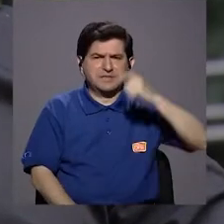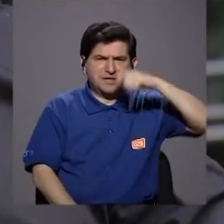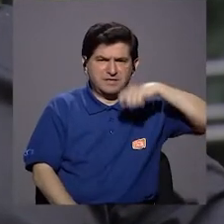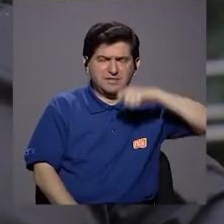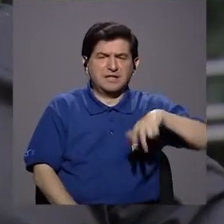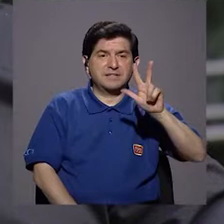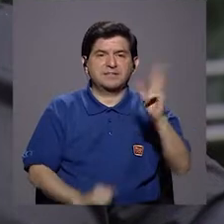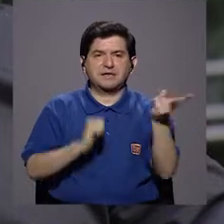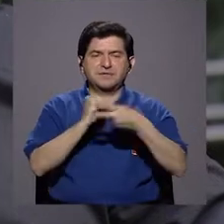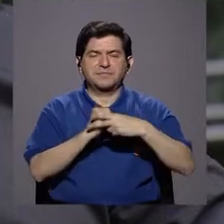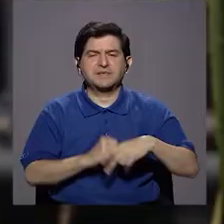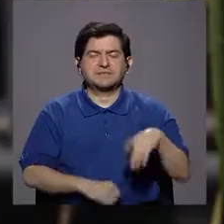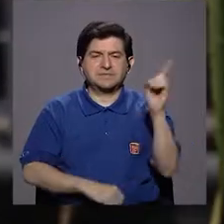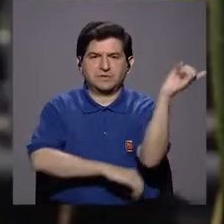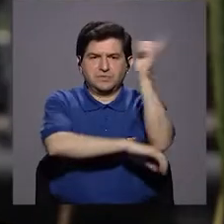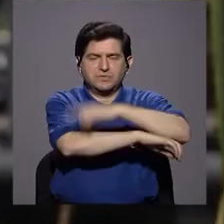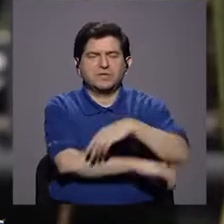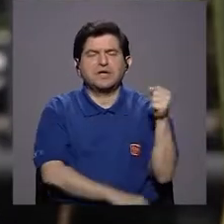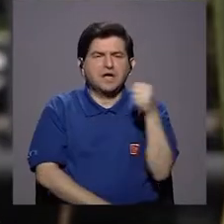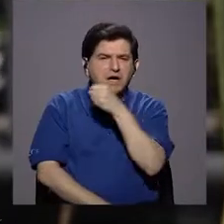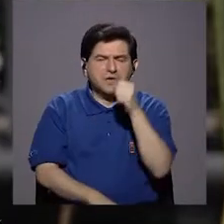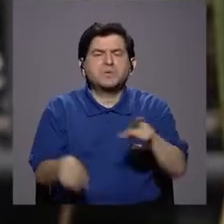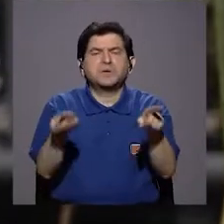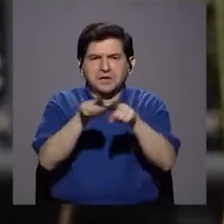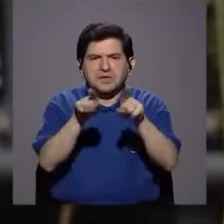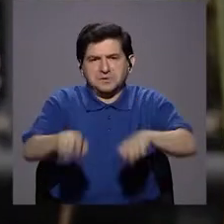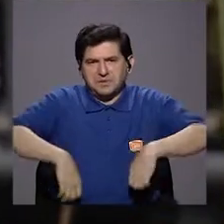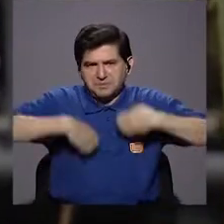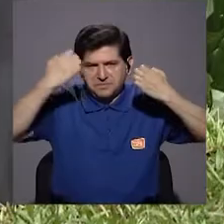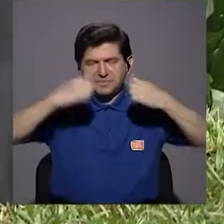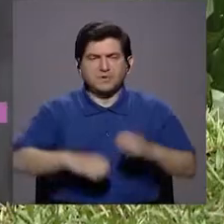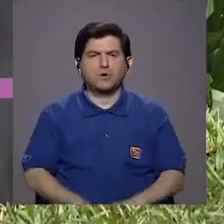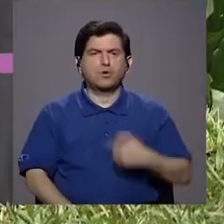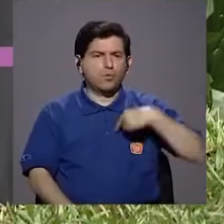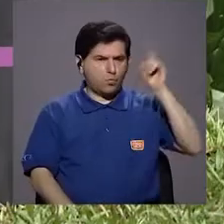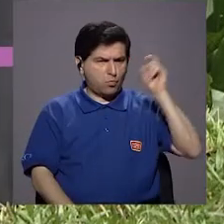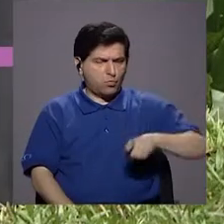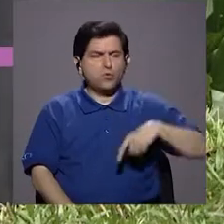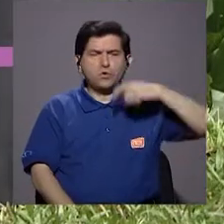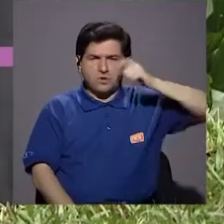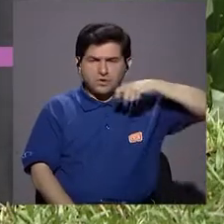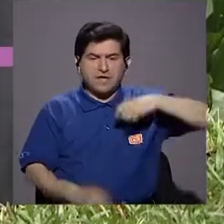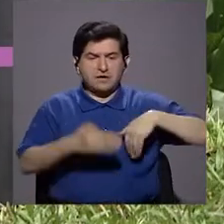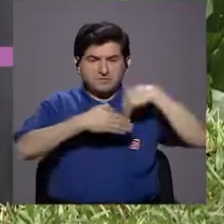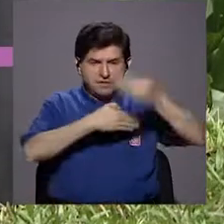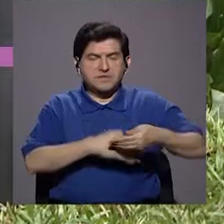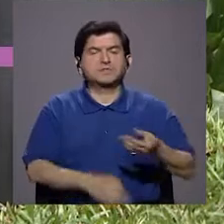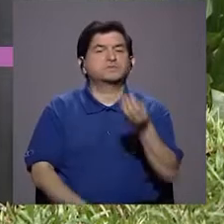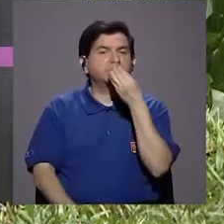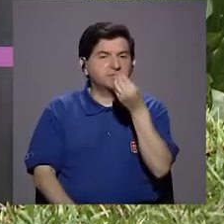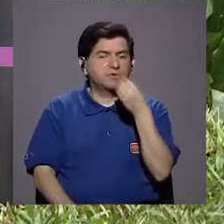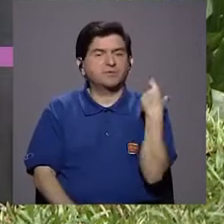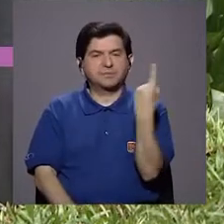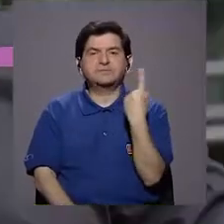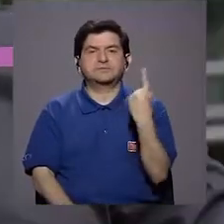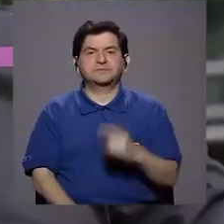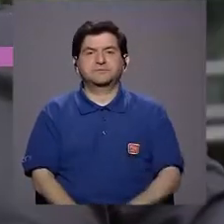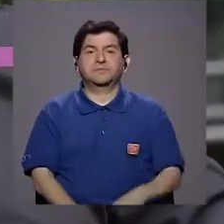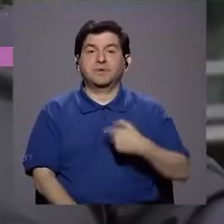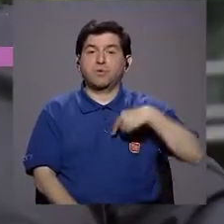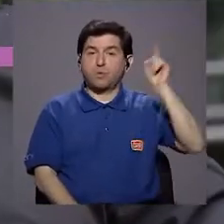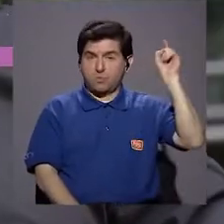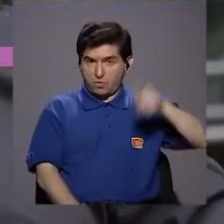cepillarse los tres veces al día y una canción y todo. Realmente uno debiera de cepillarse los dientes después de cada vez de que come.